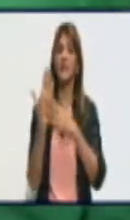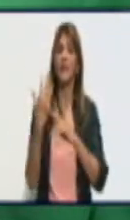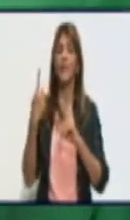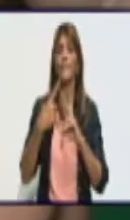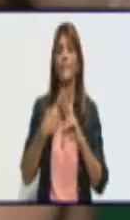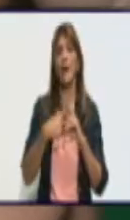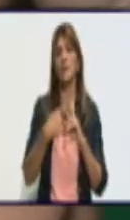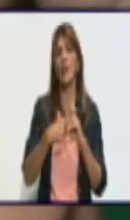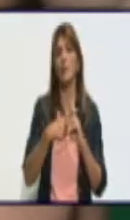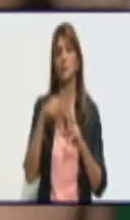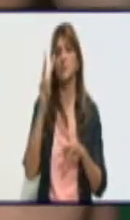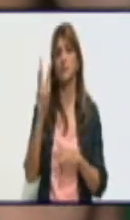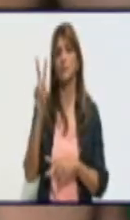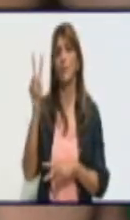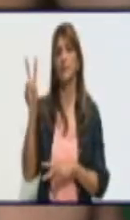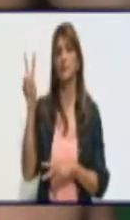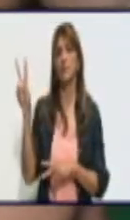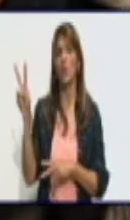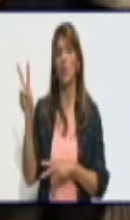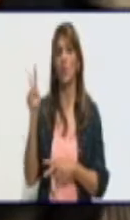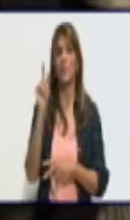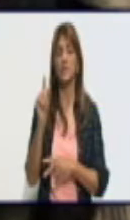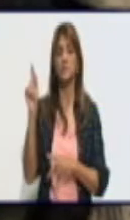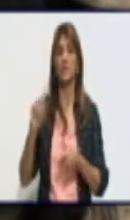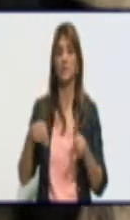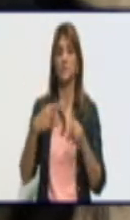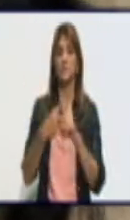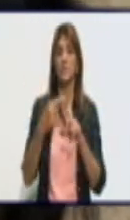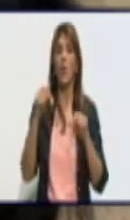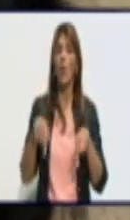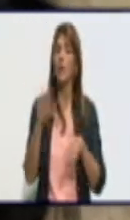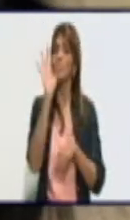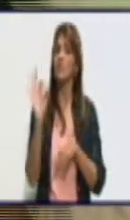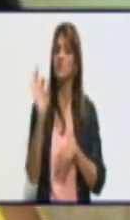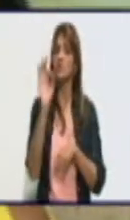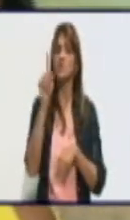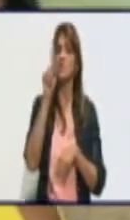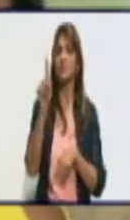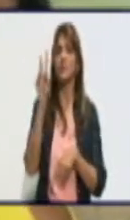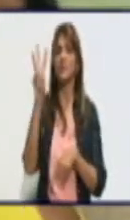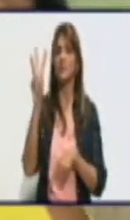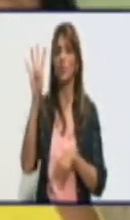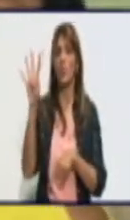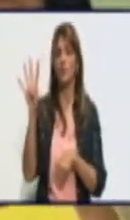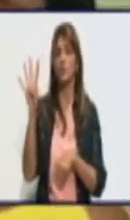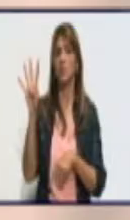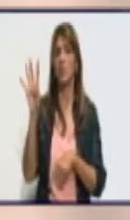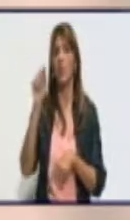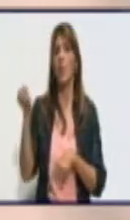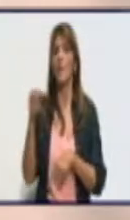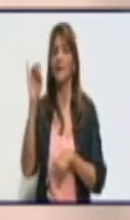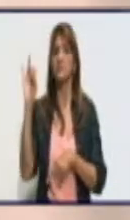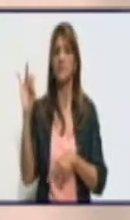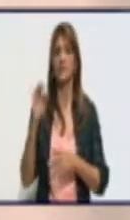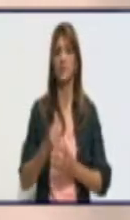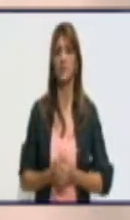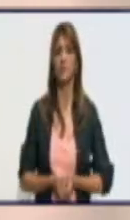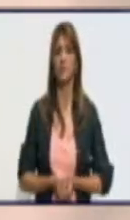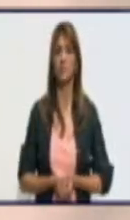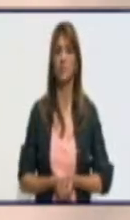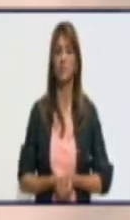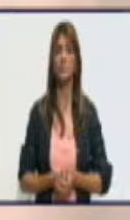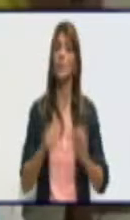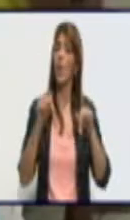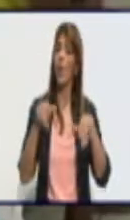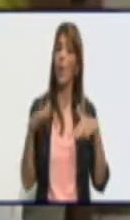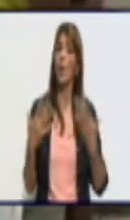322 casos, y la tasa de Vayamos hoy es de 134,7 por cada 100.000 habitantes. Hoy